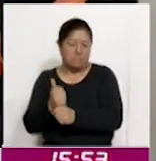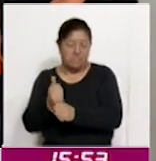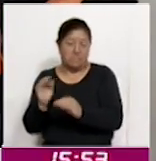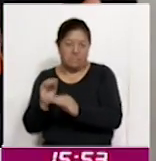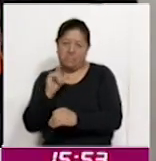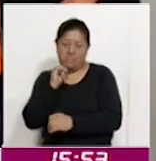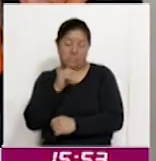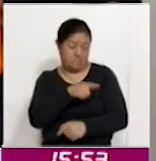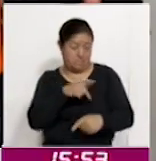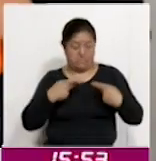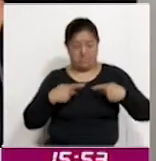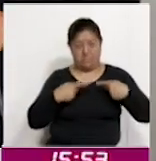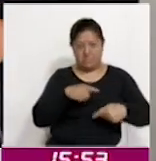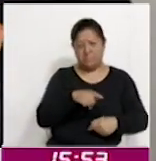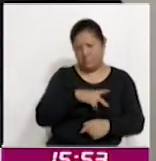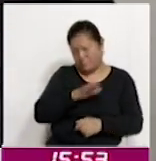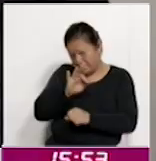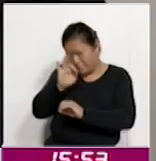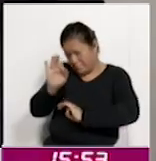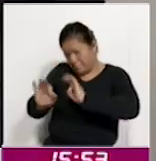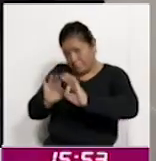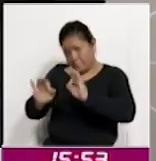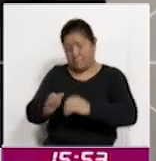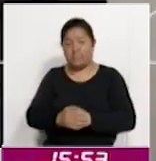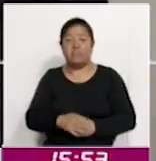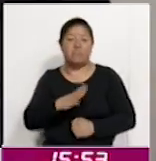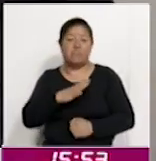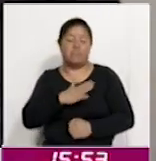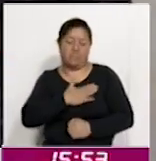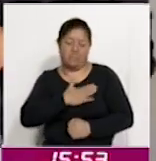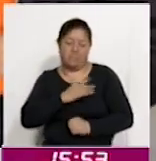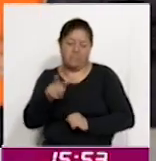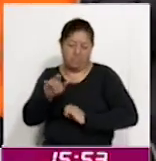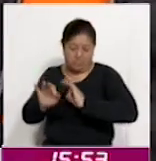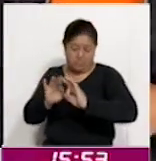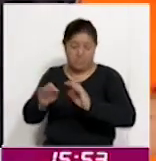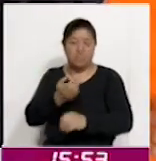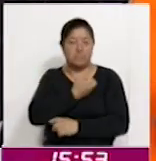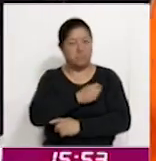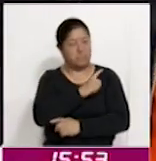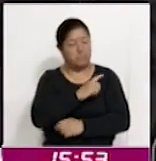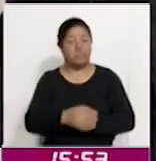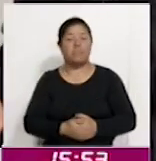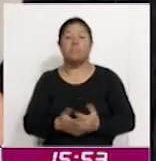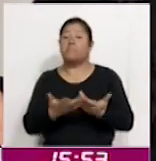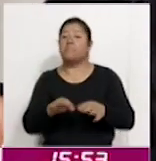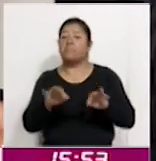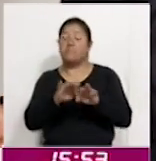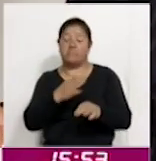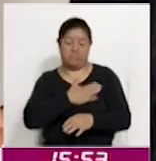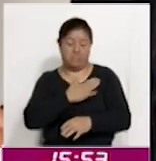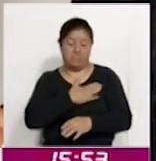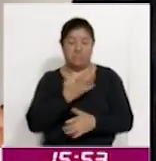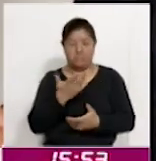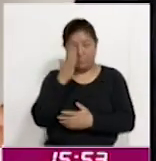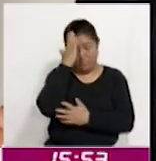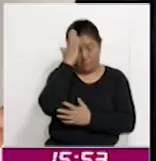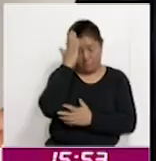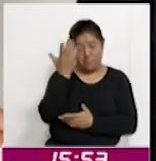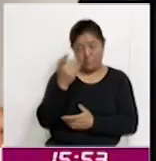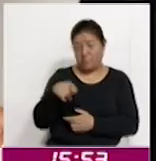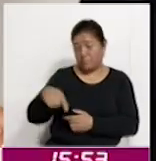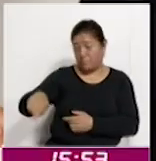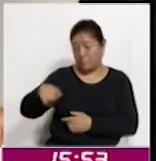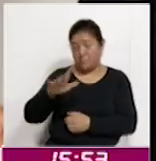de manera sana. Así es, es muy importante que como tutores y animales, tutores de animales de compañía tengamos muy presente